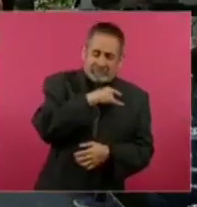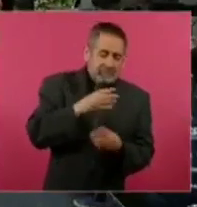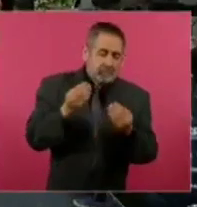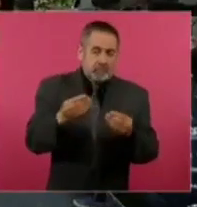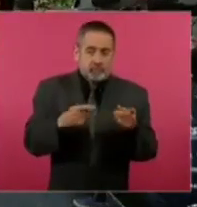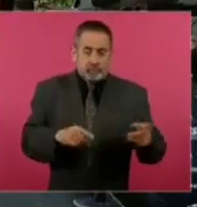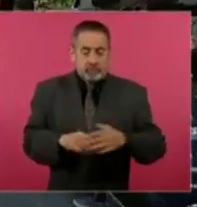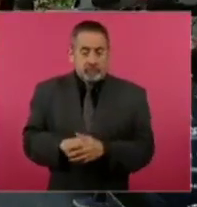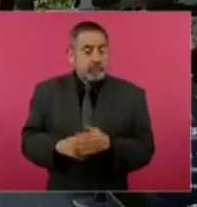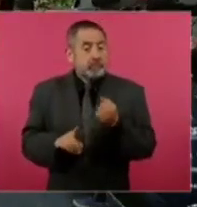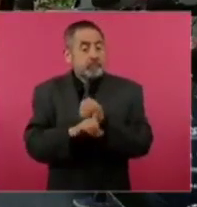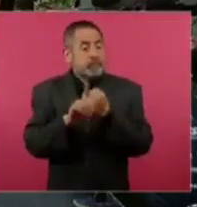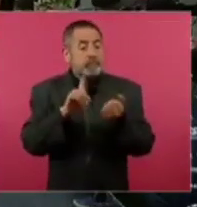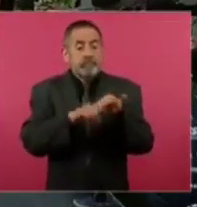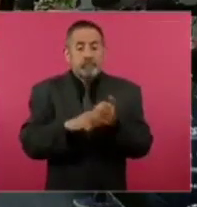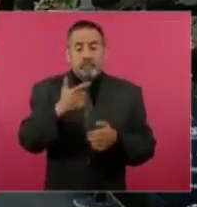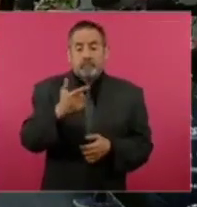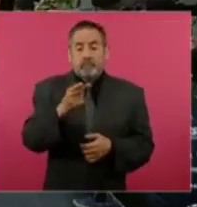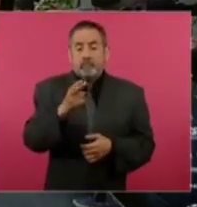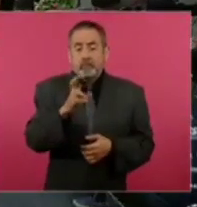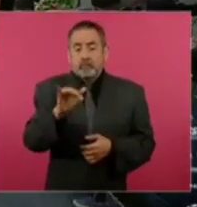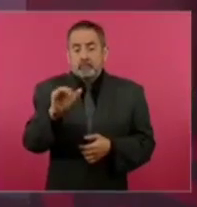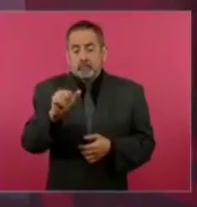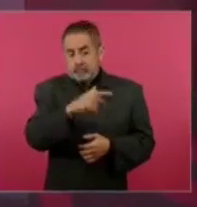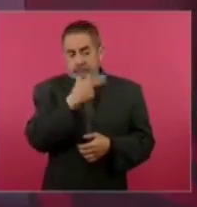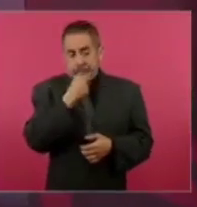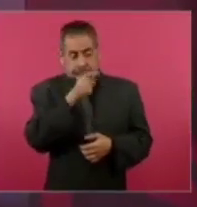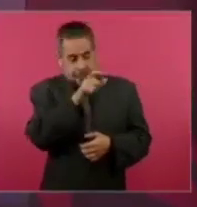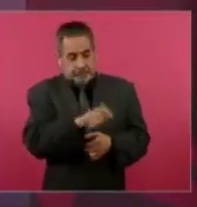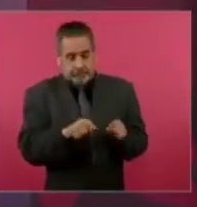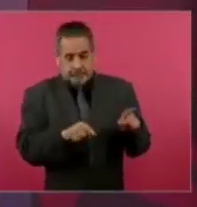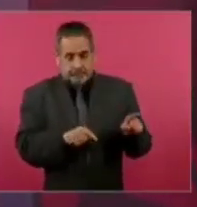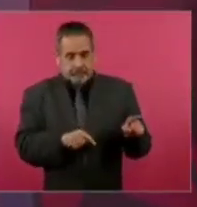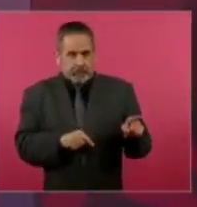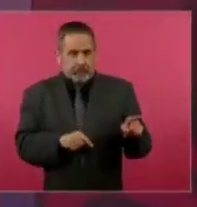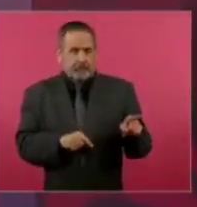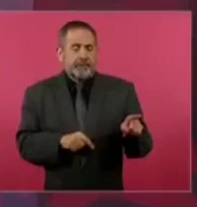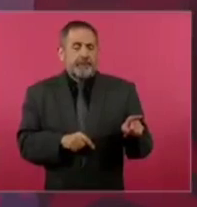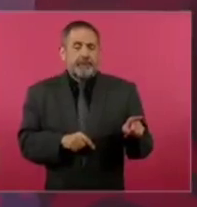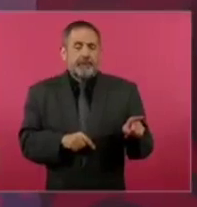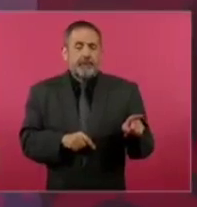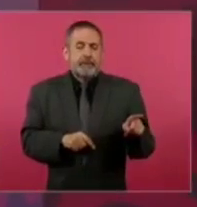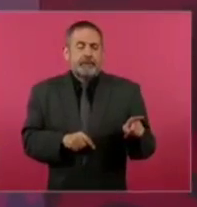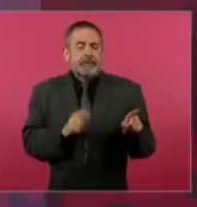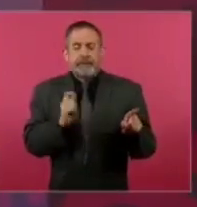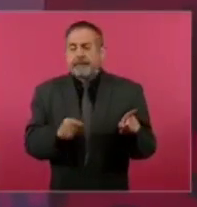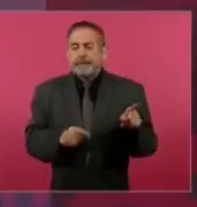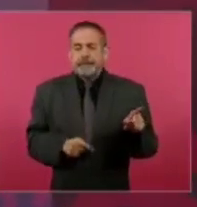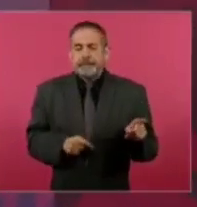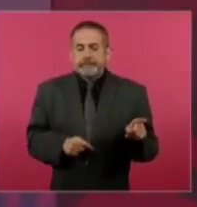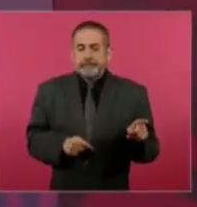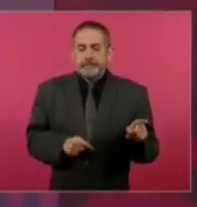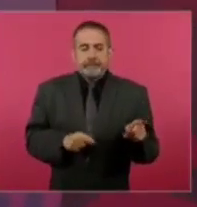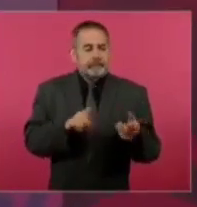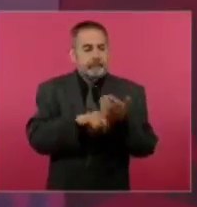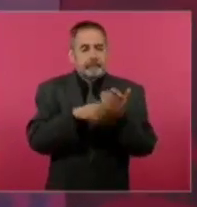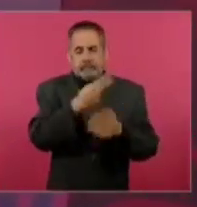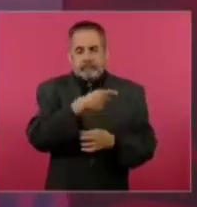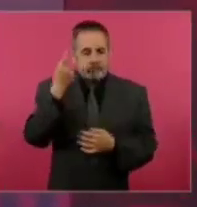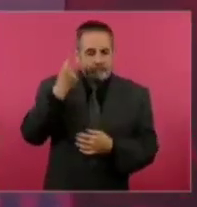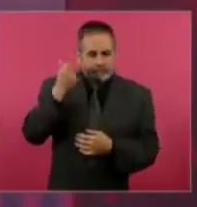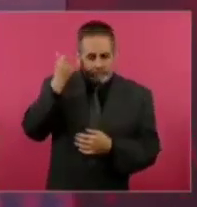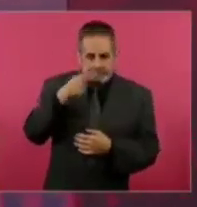El problema de Gurría no sólo es lo de su pensión,